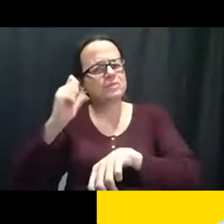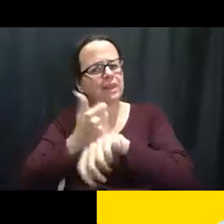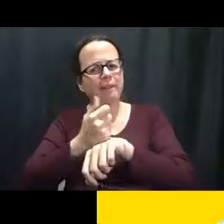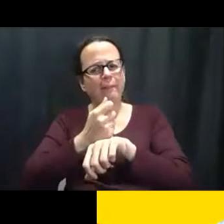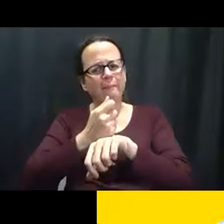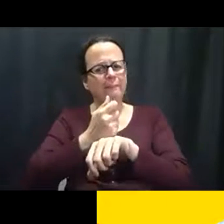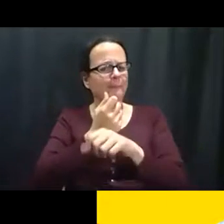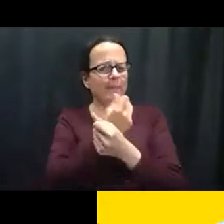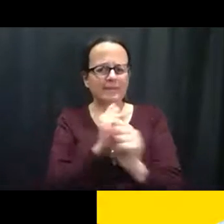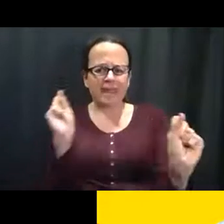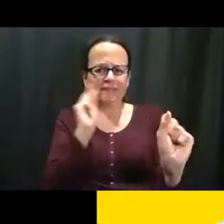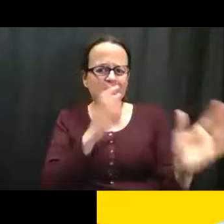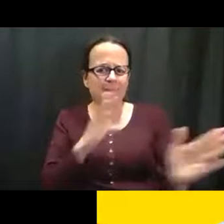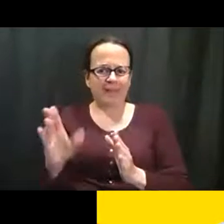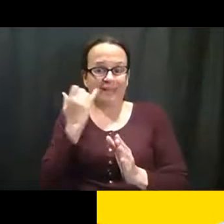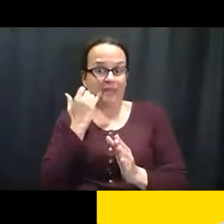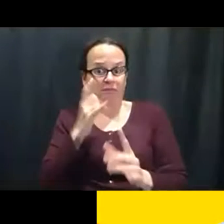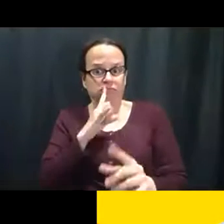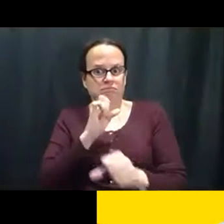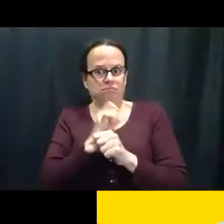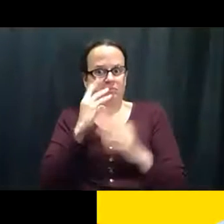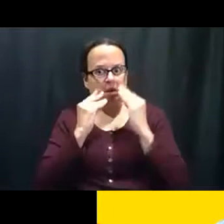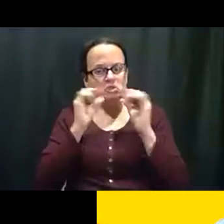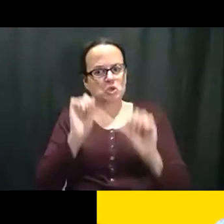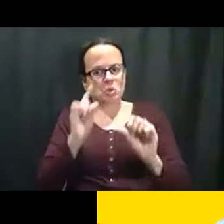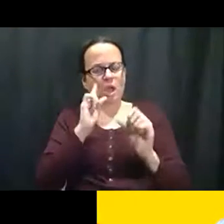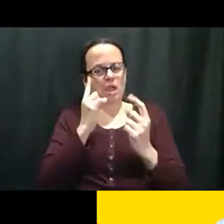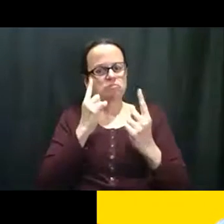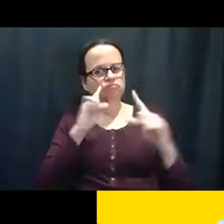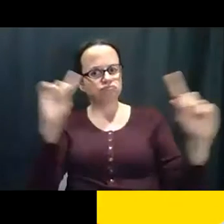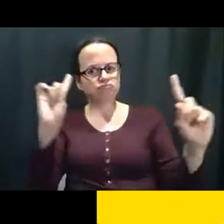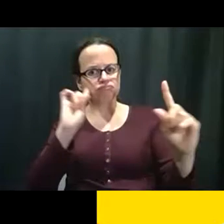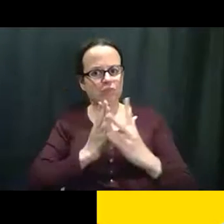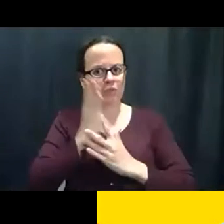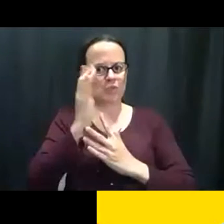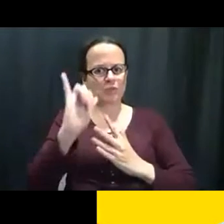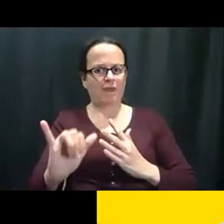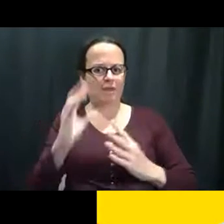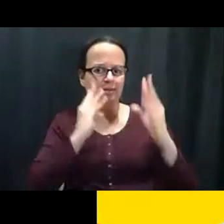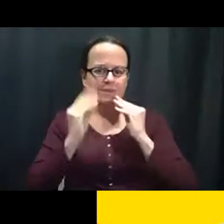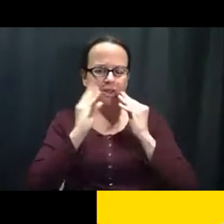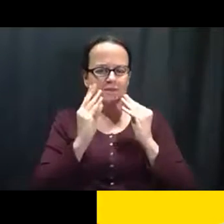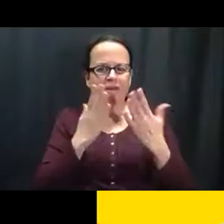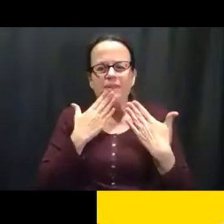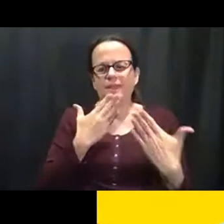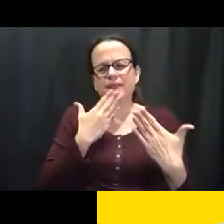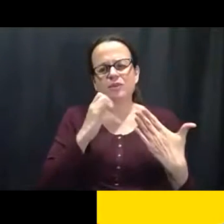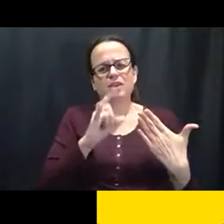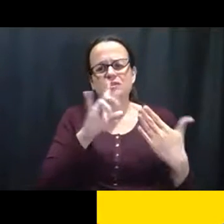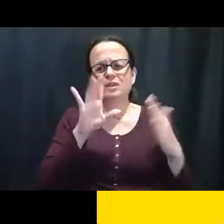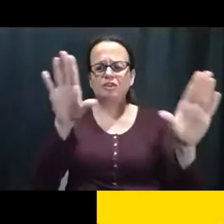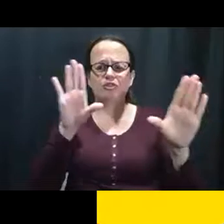mucha gente por el COVID y, y eso se entiende. Así que es cosa que puede uno navegar seguramente. Así que muchas gracias,